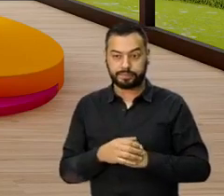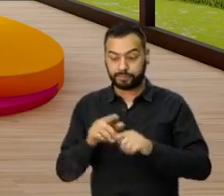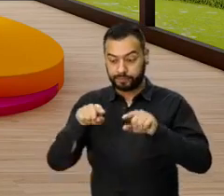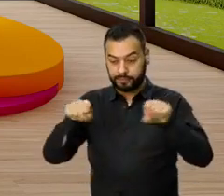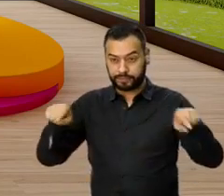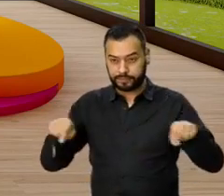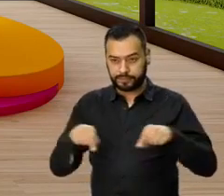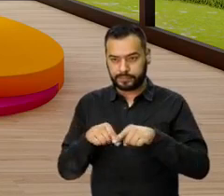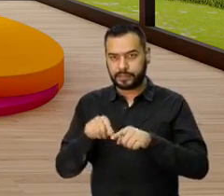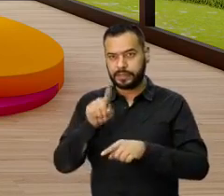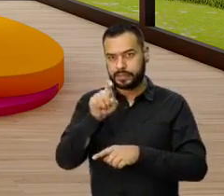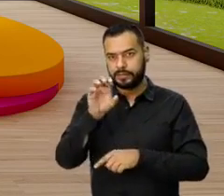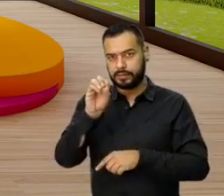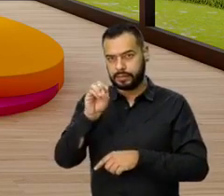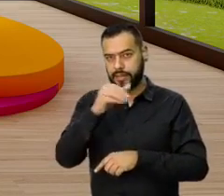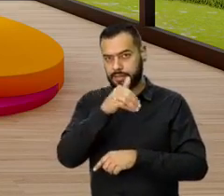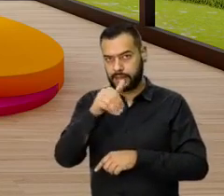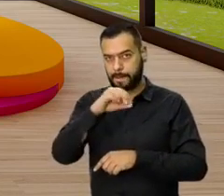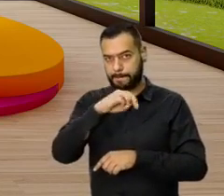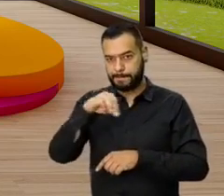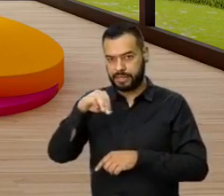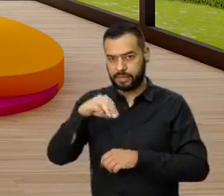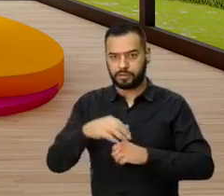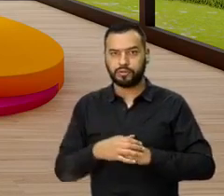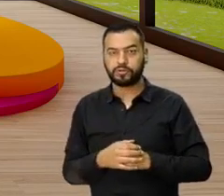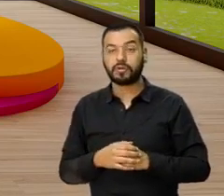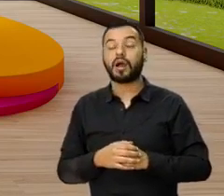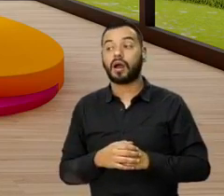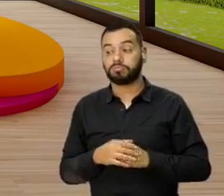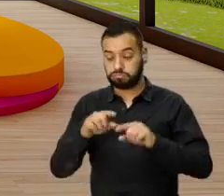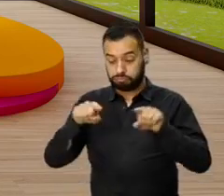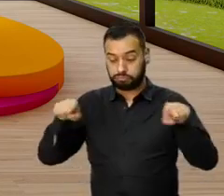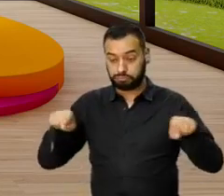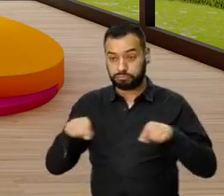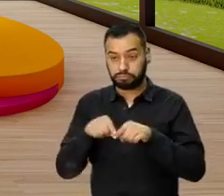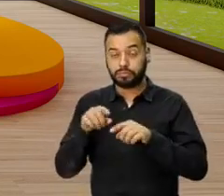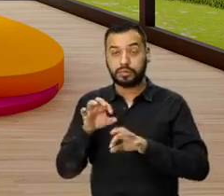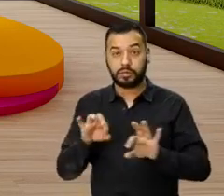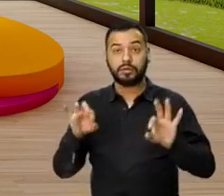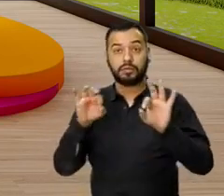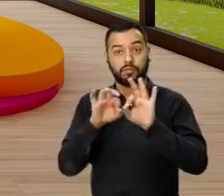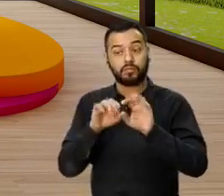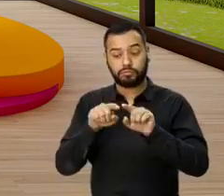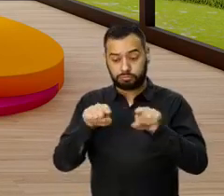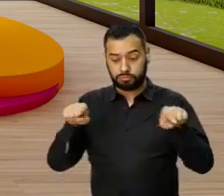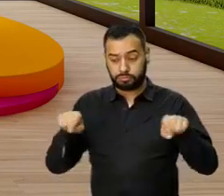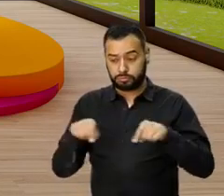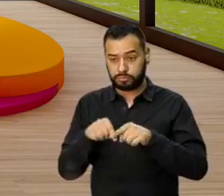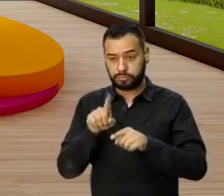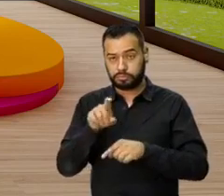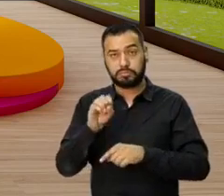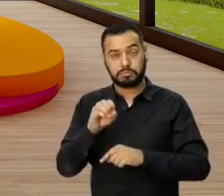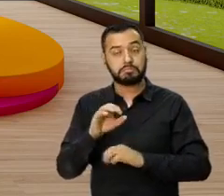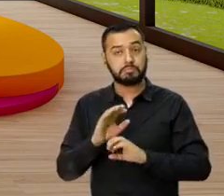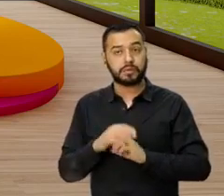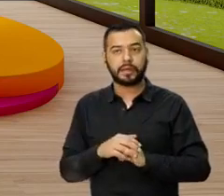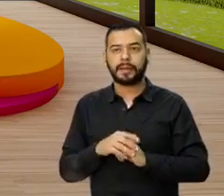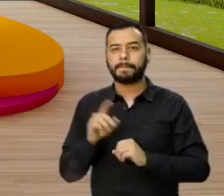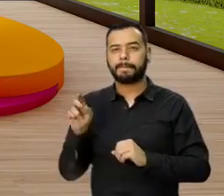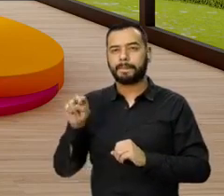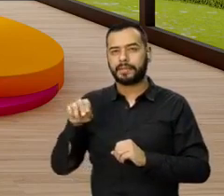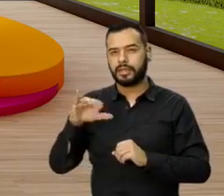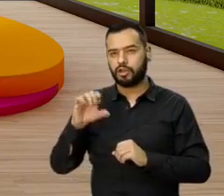el área nos decías? 60 metros. metros. que estábamos viendo que es un área importante. Correcto. No son tan pequeños. Listo. Nicolás